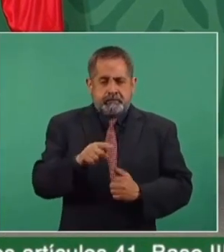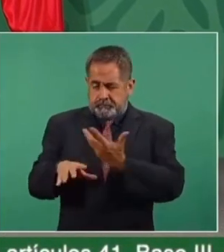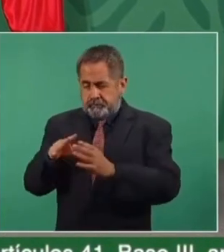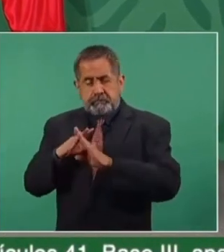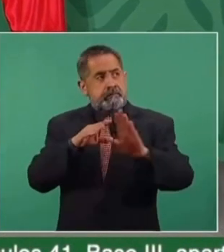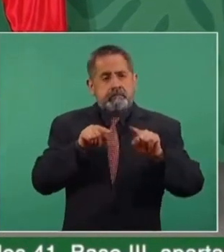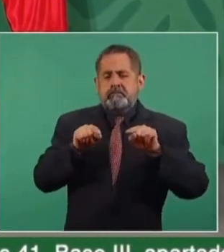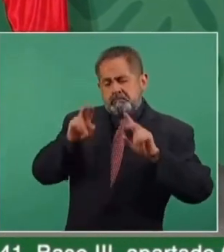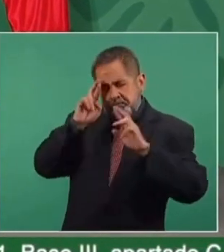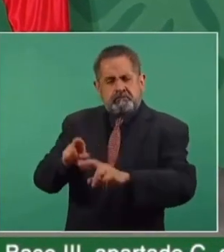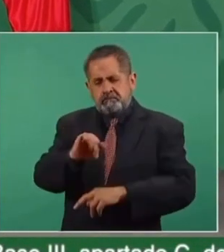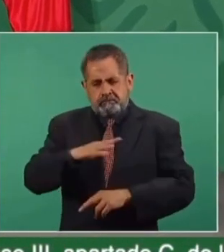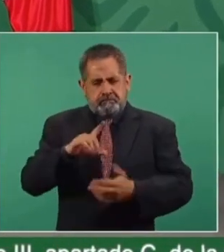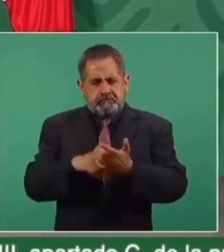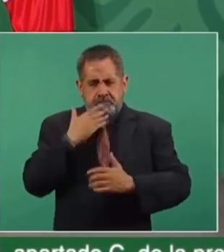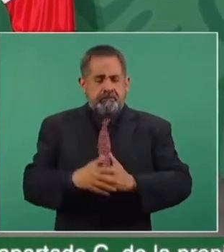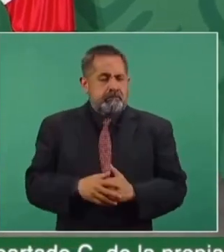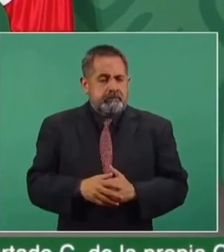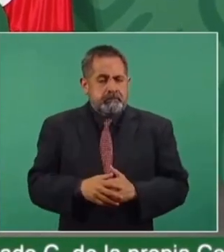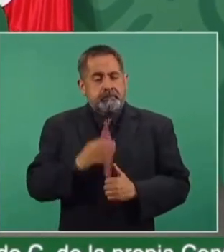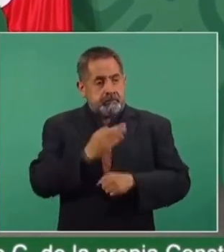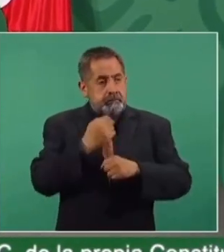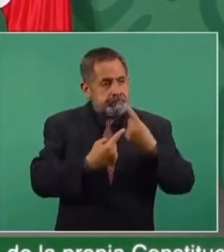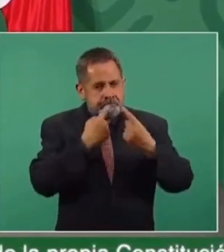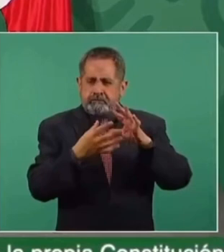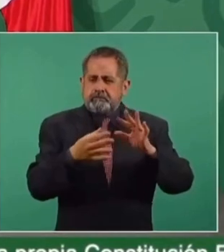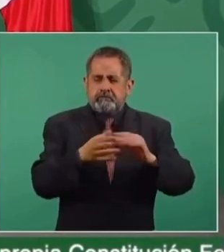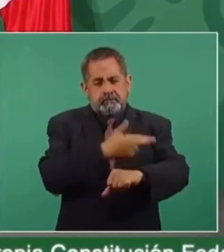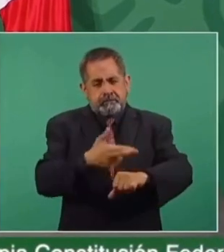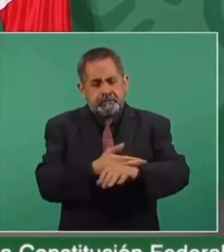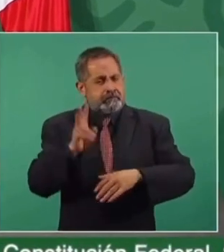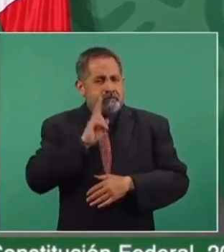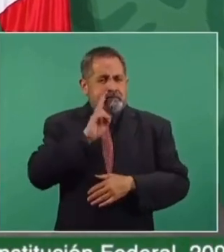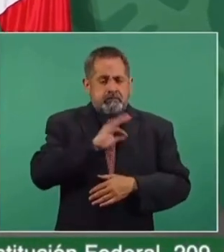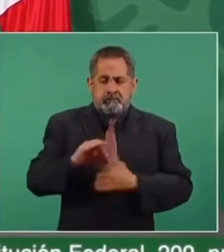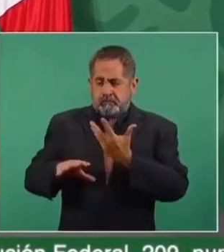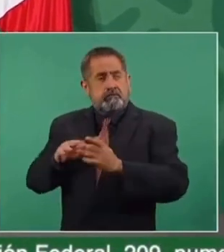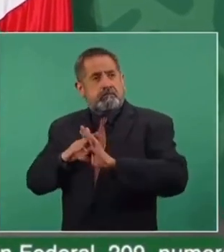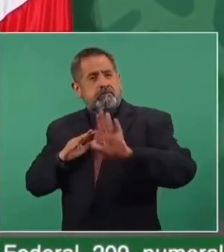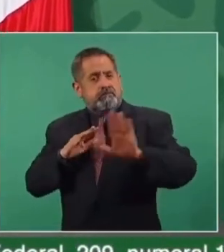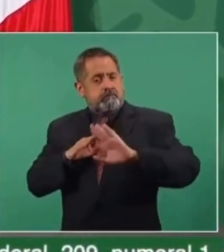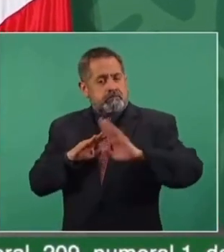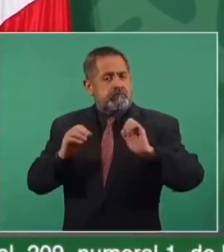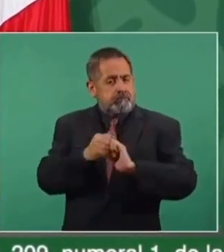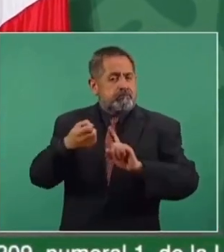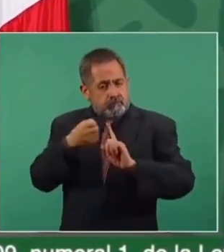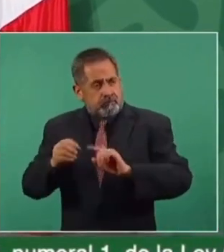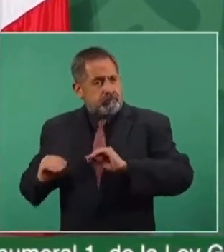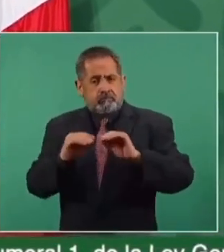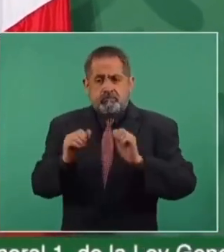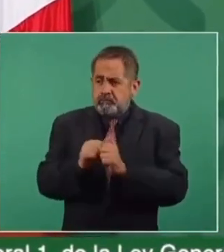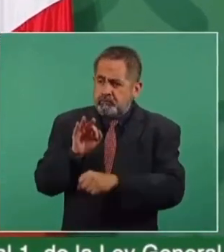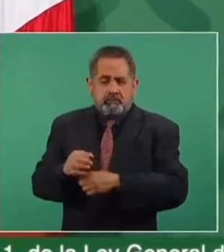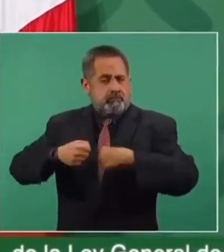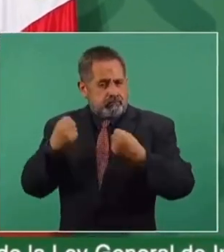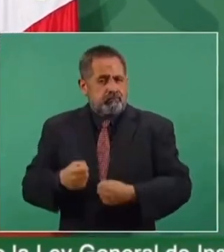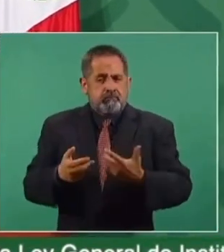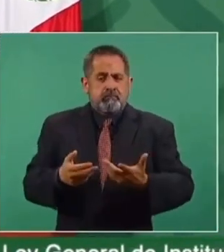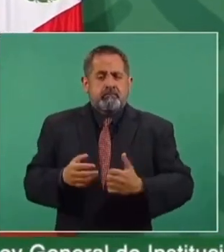migrantes. Se está buscando que sea una migración ordenada, segura,